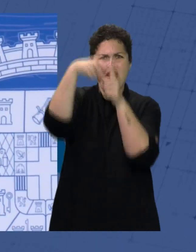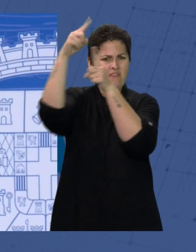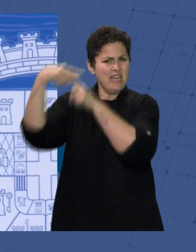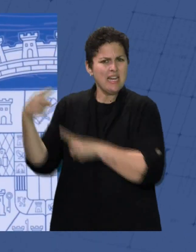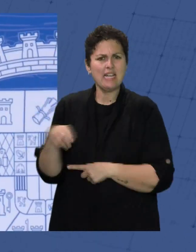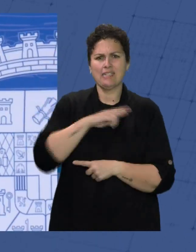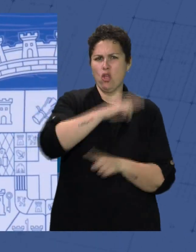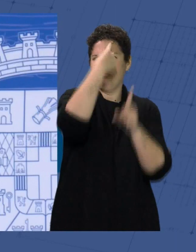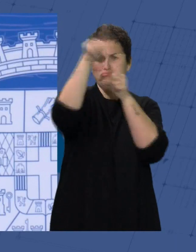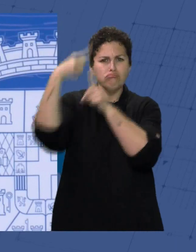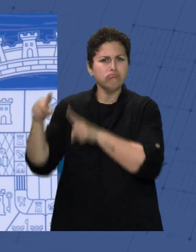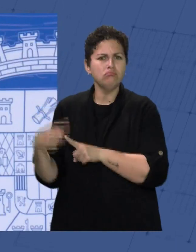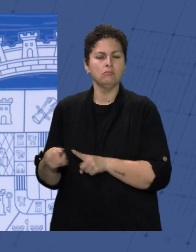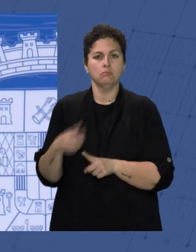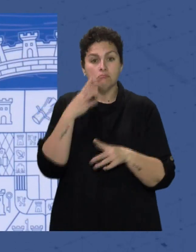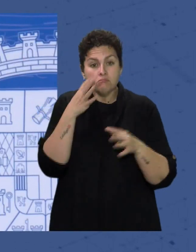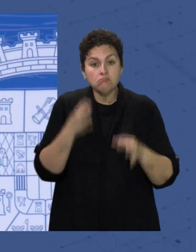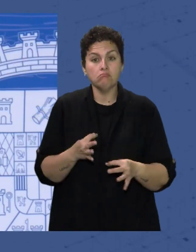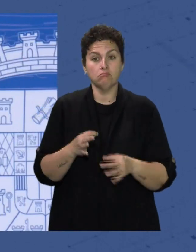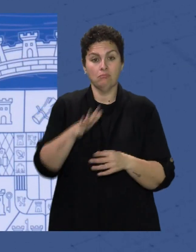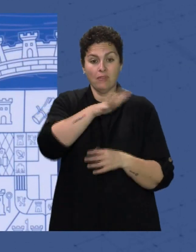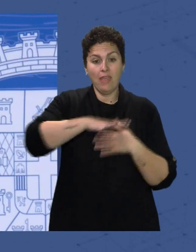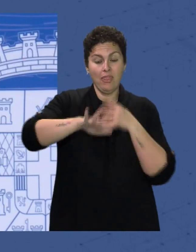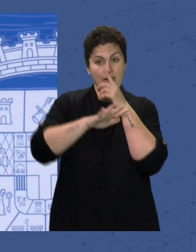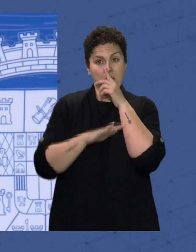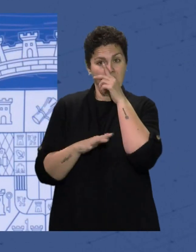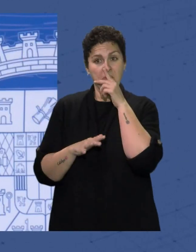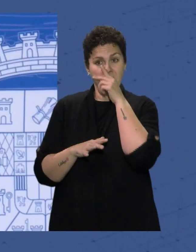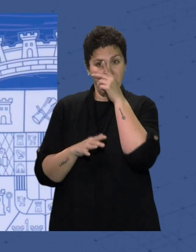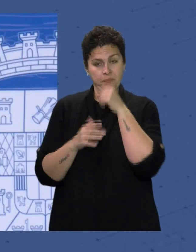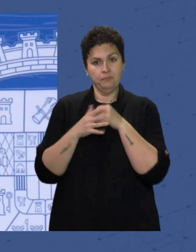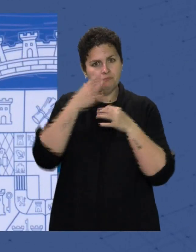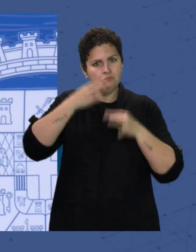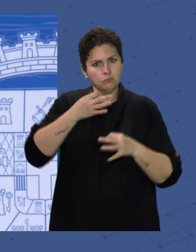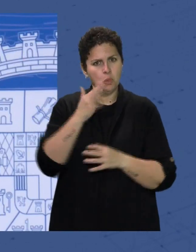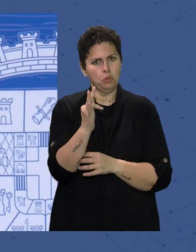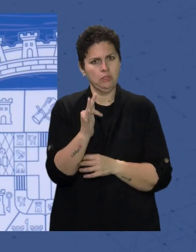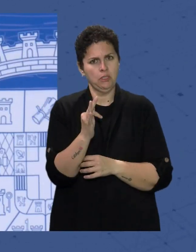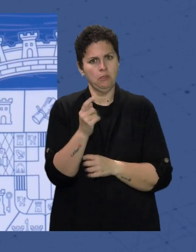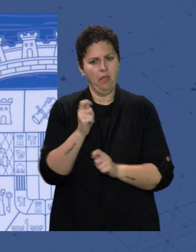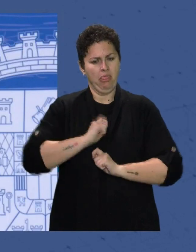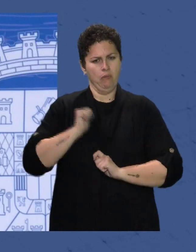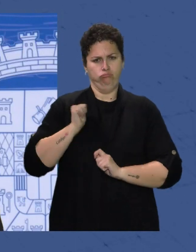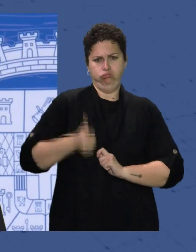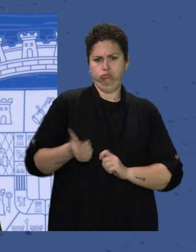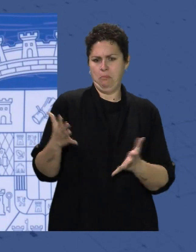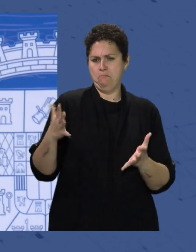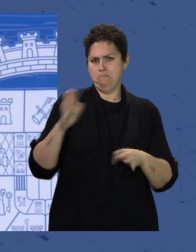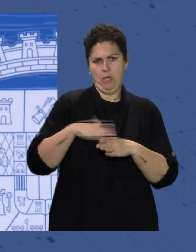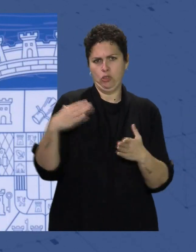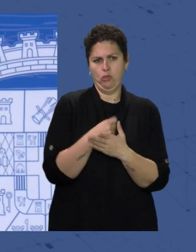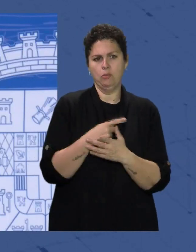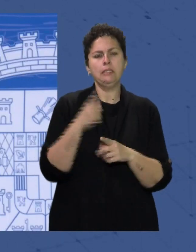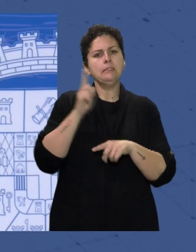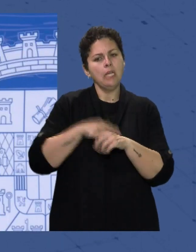Diferentes Y la verdad Que en ese escenario Es una realidad Positiva Y enriquecedora Para todos Que con el paso Del